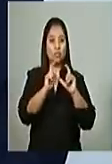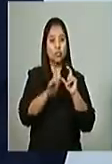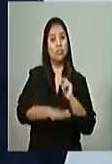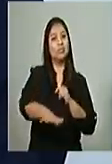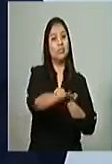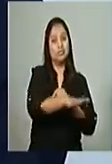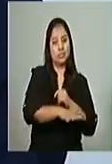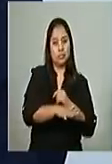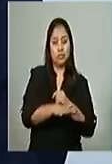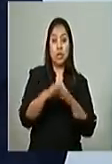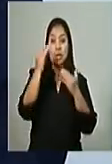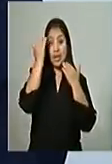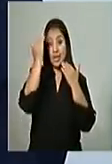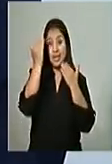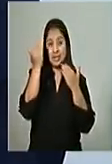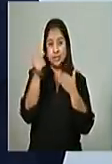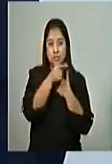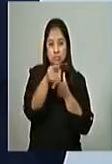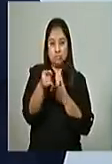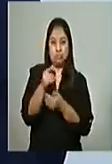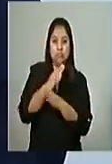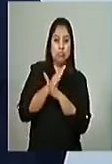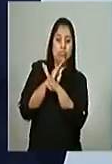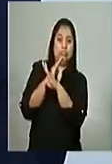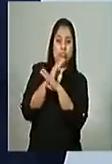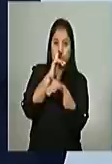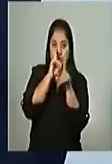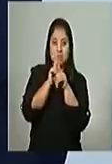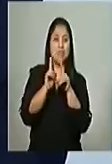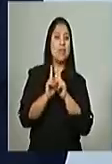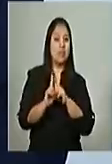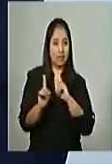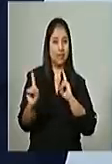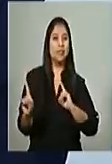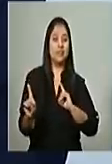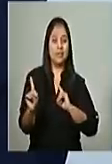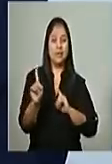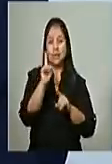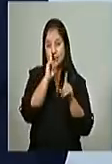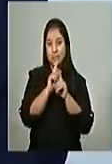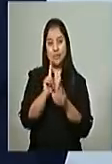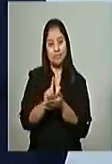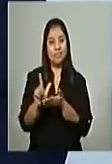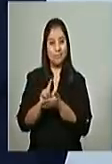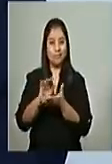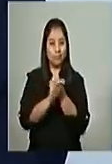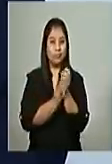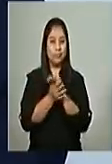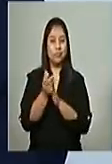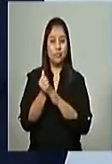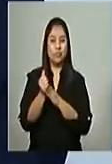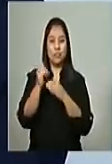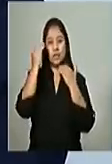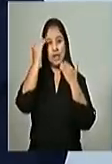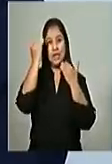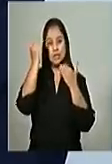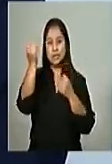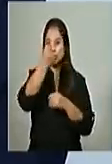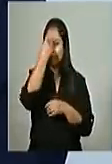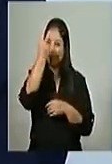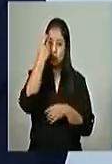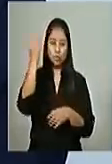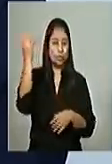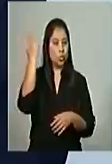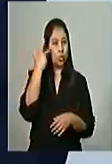a los que toman las medidas, los que se cuidan la distancia y la higiene. Gracias a los que trabajan cada día,